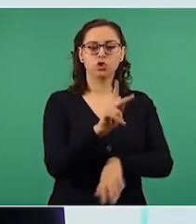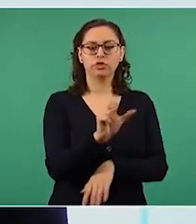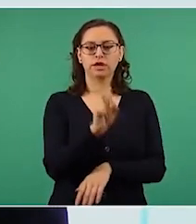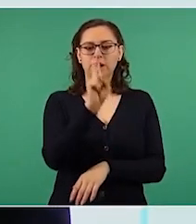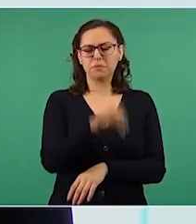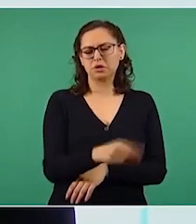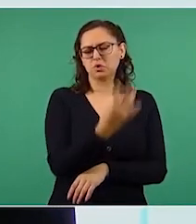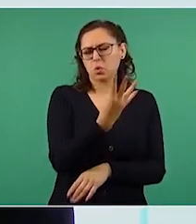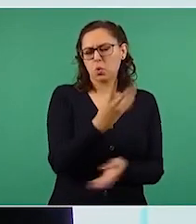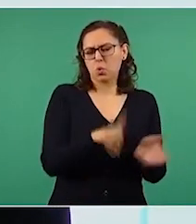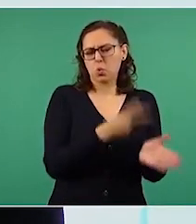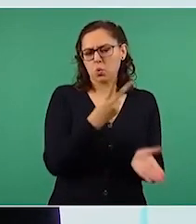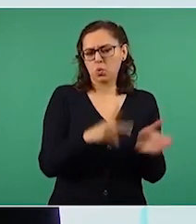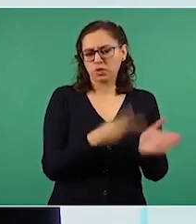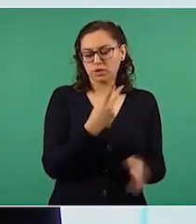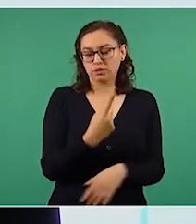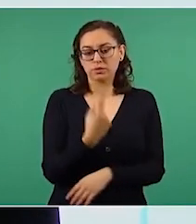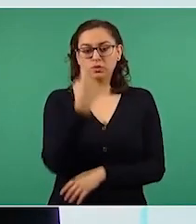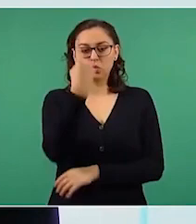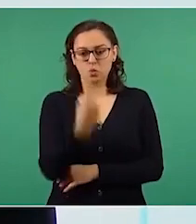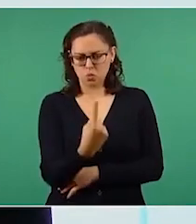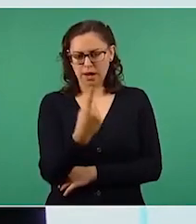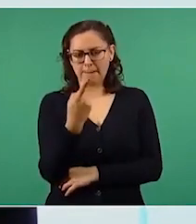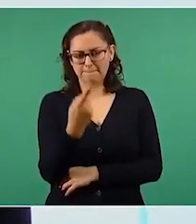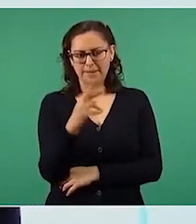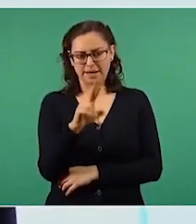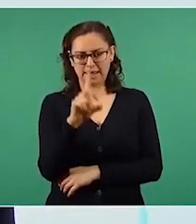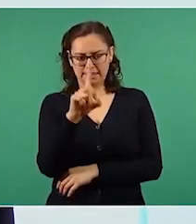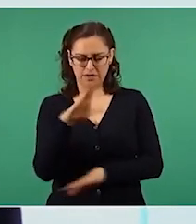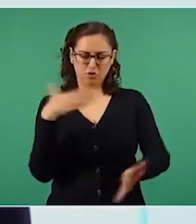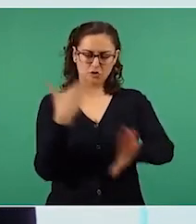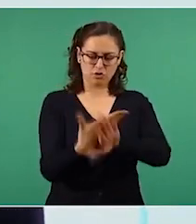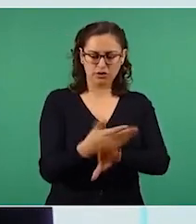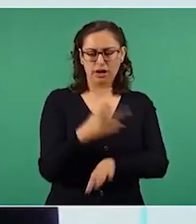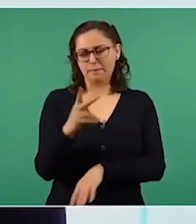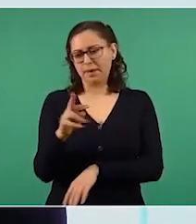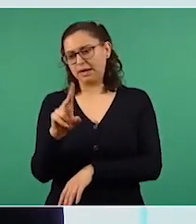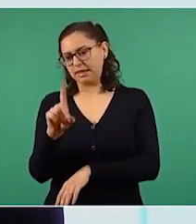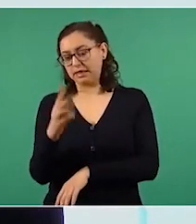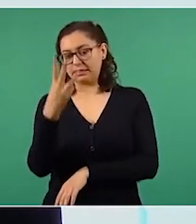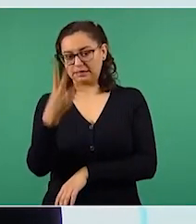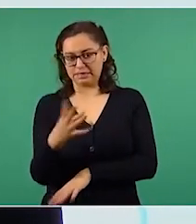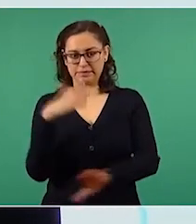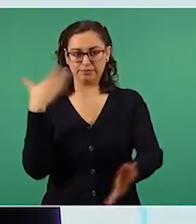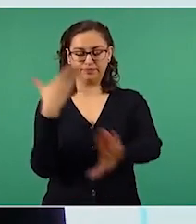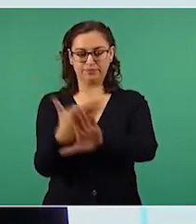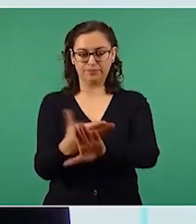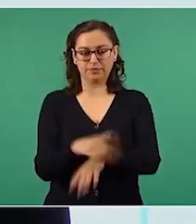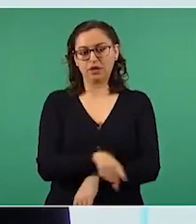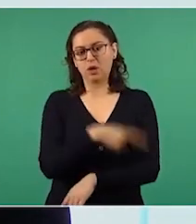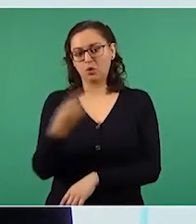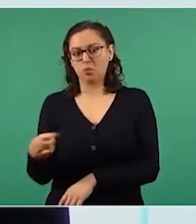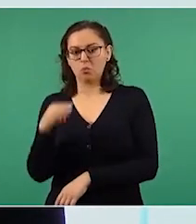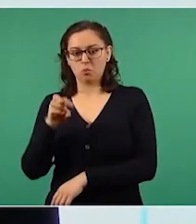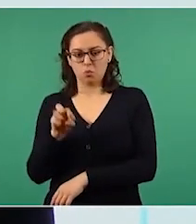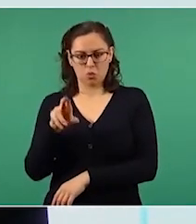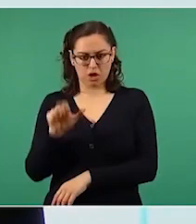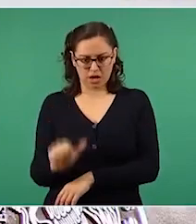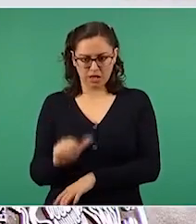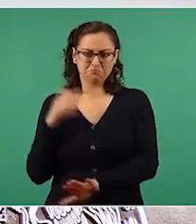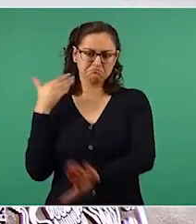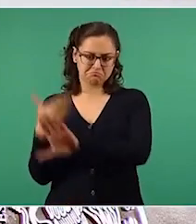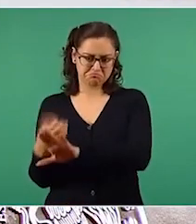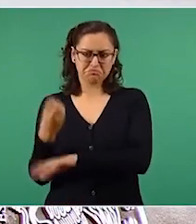negativas del PAN, una del PRI y tres del PRD, frente a tres menciones negativas de Morena y cero